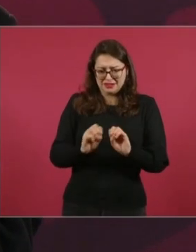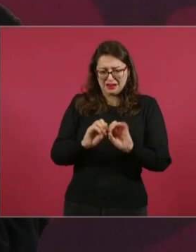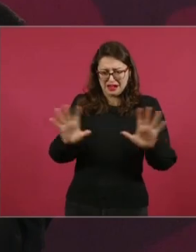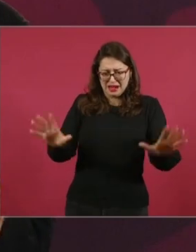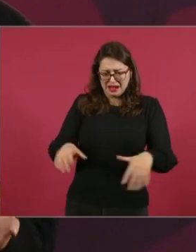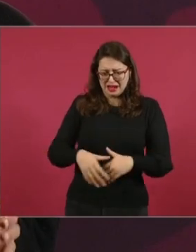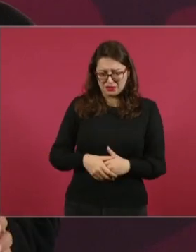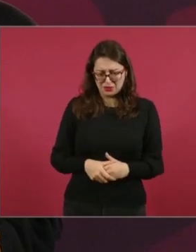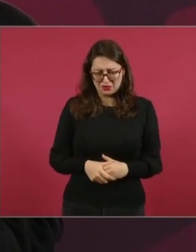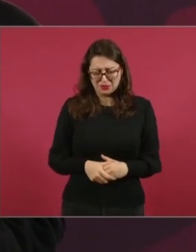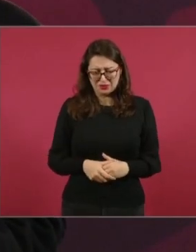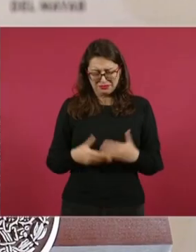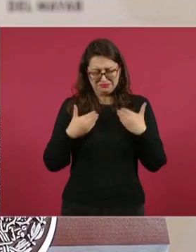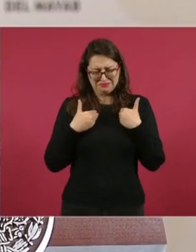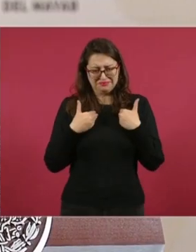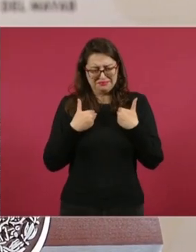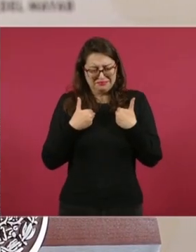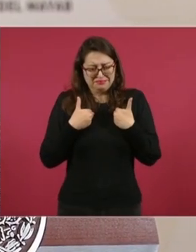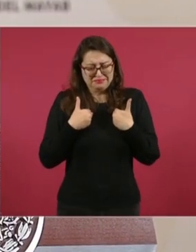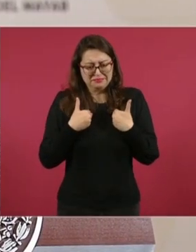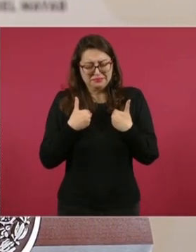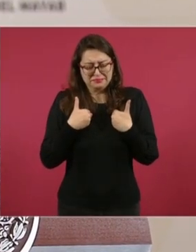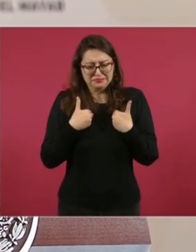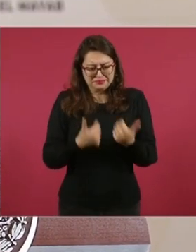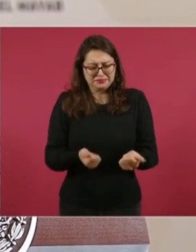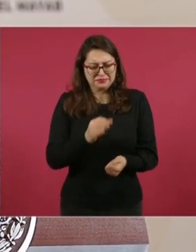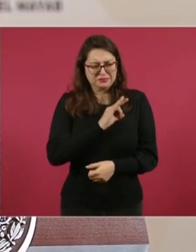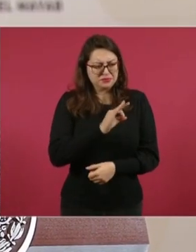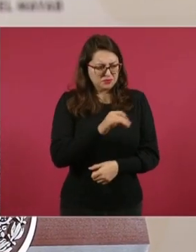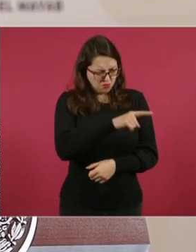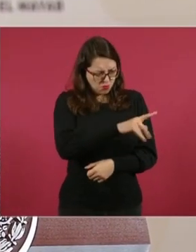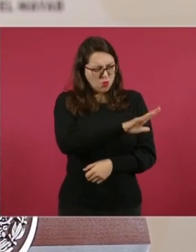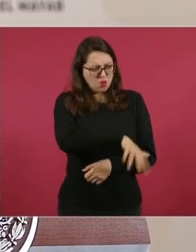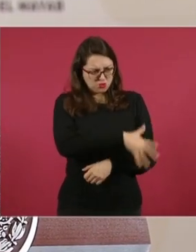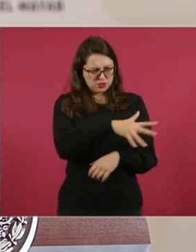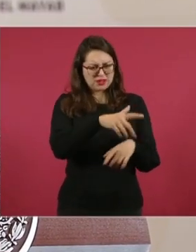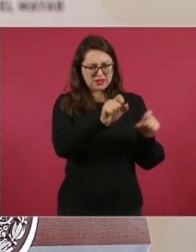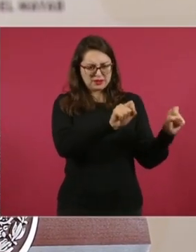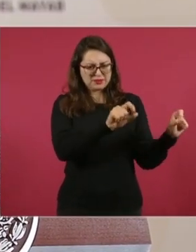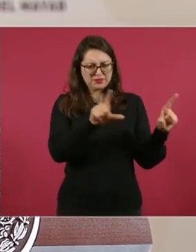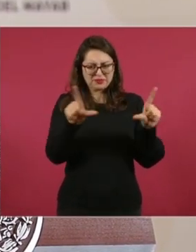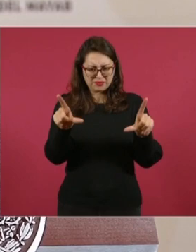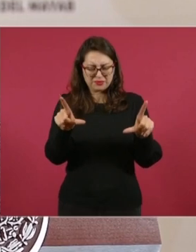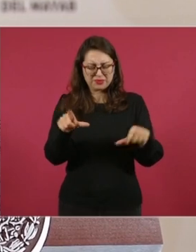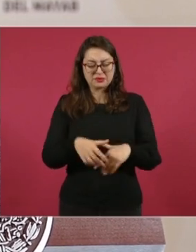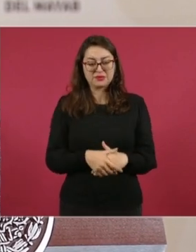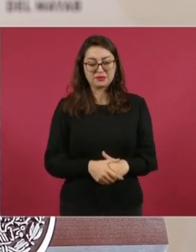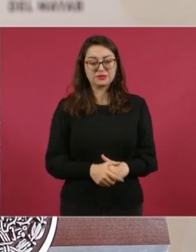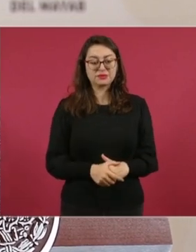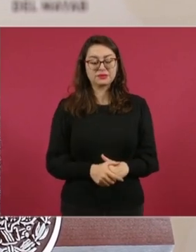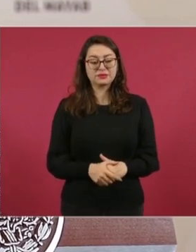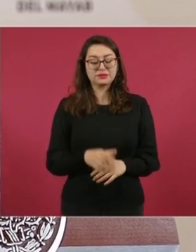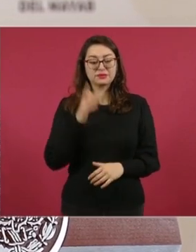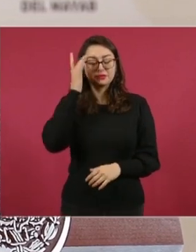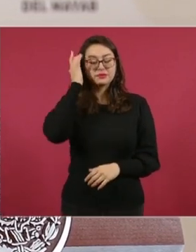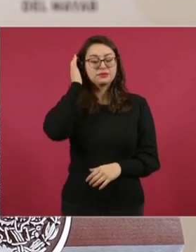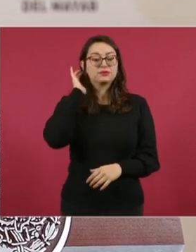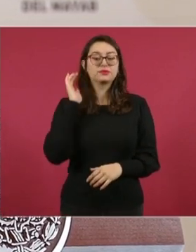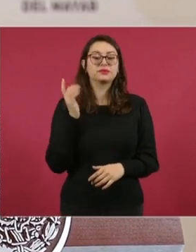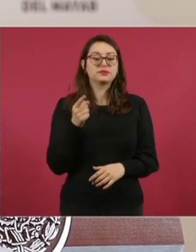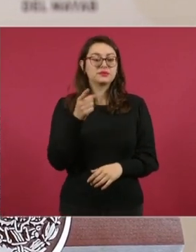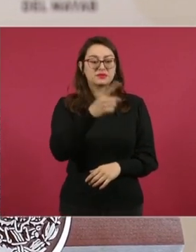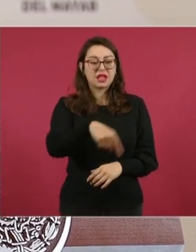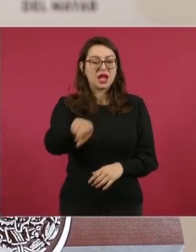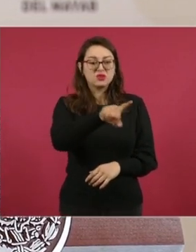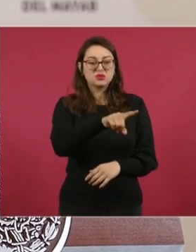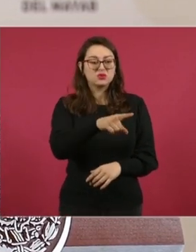porque es el desprecio por entero de la